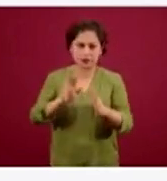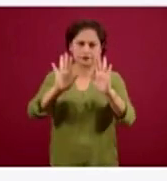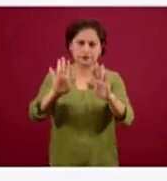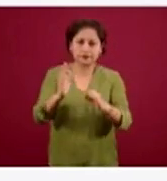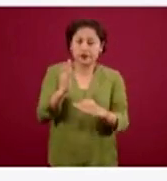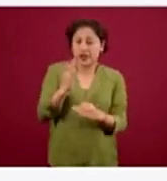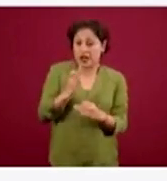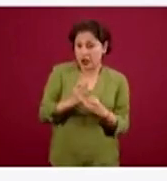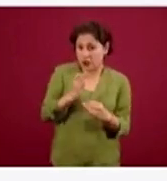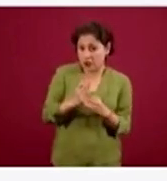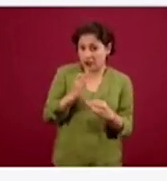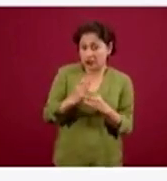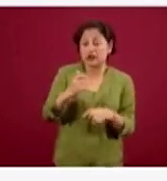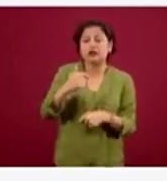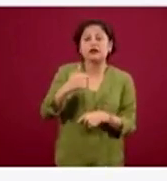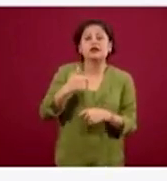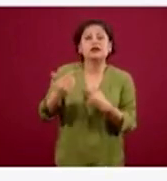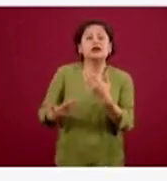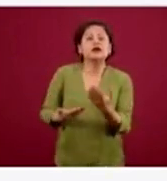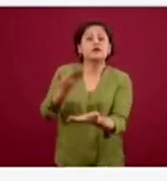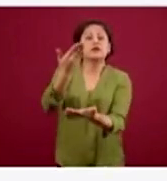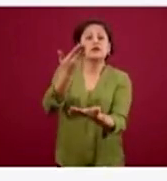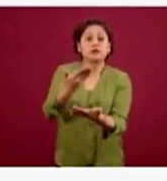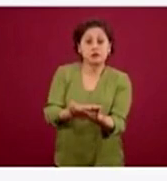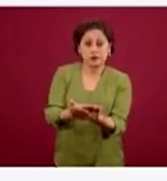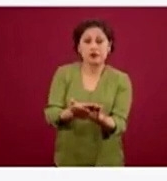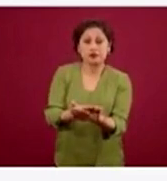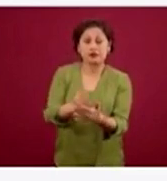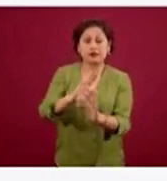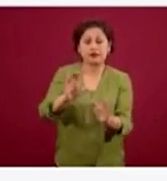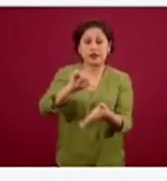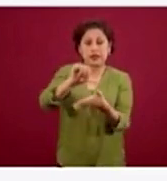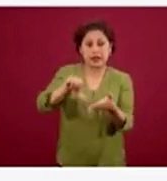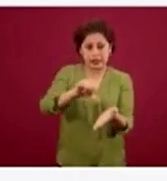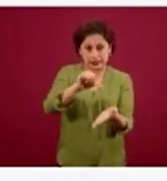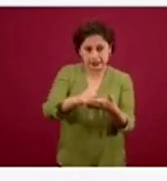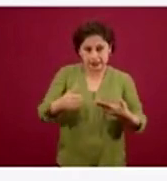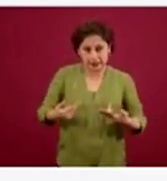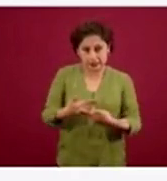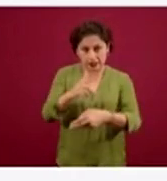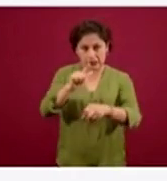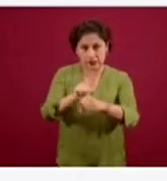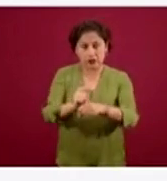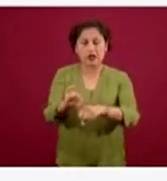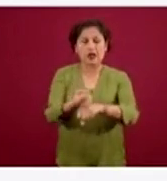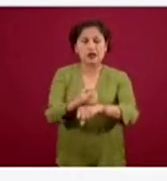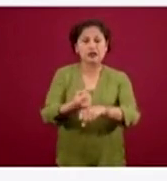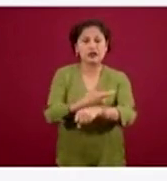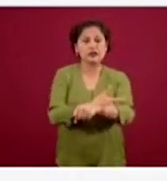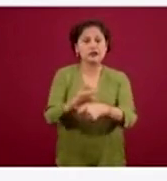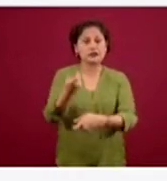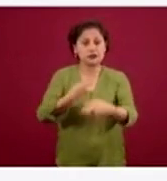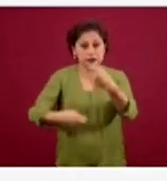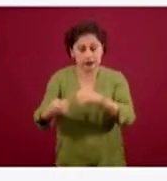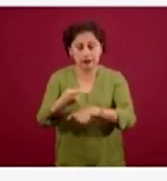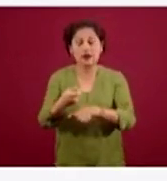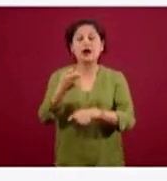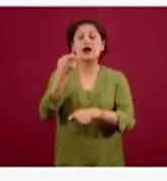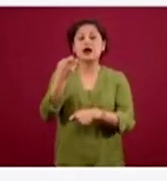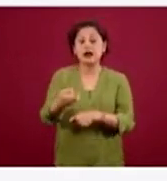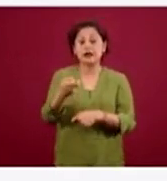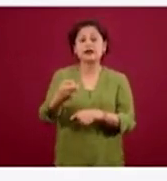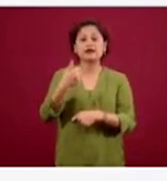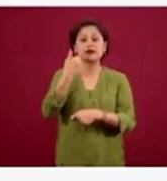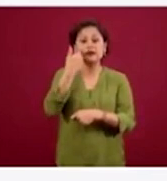telefónica que ya está ubicado en el Centro Nacional de Transfusión Sanguínea. Porque queremos acompañar en todo momento